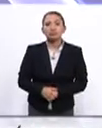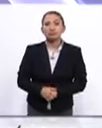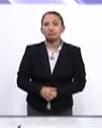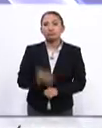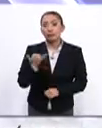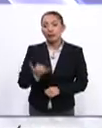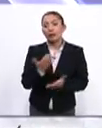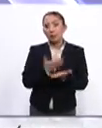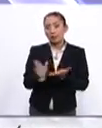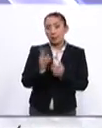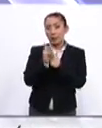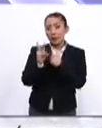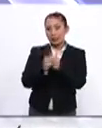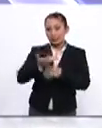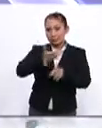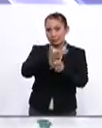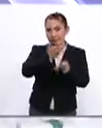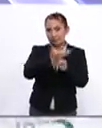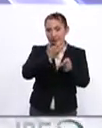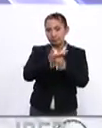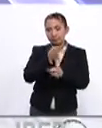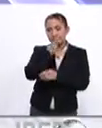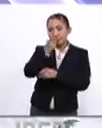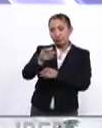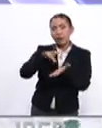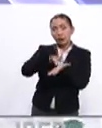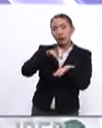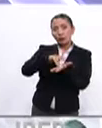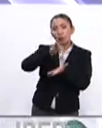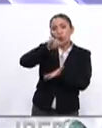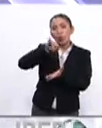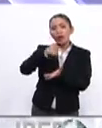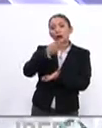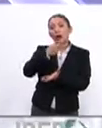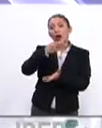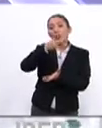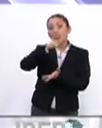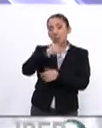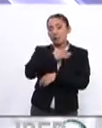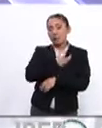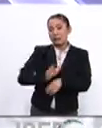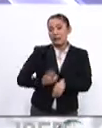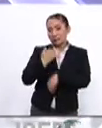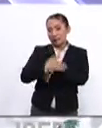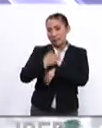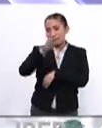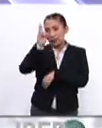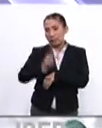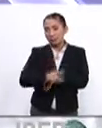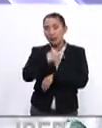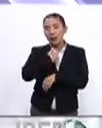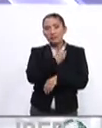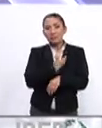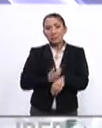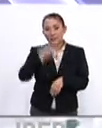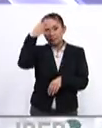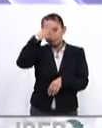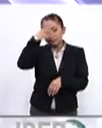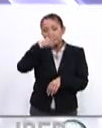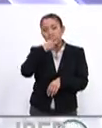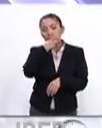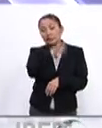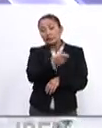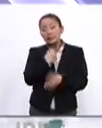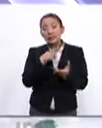Y bueno, en el país norteamericano, tras manifestar su respaldo a Juan Guaidó como presidente interino de Venezuela, el mandatario estadounidense Donald